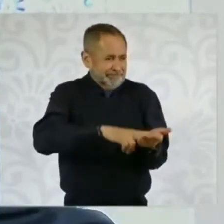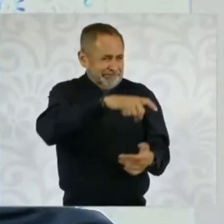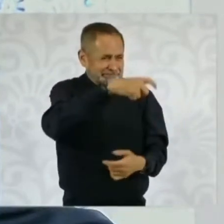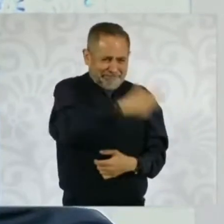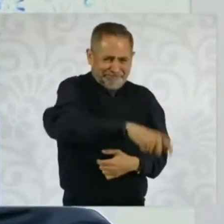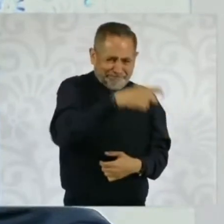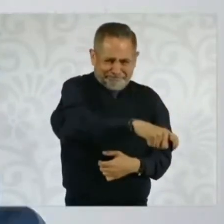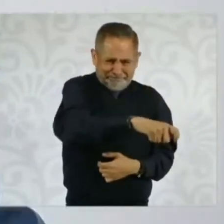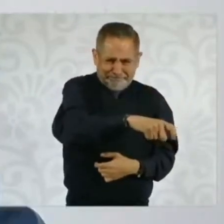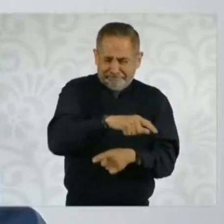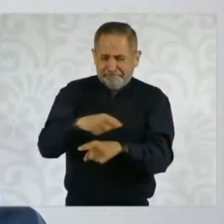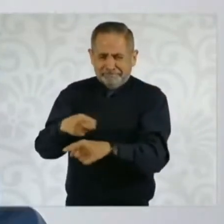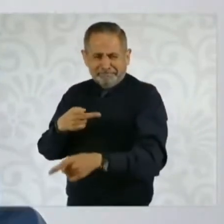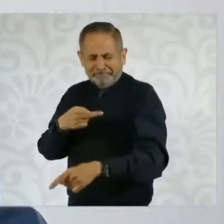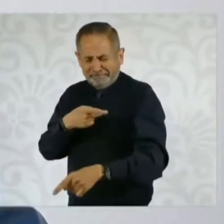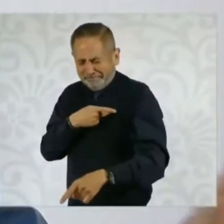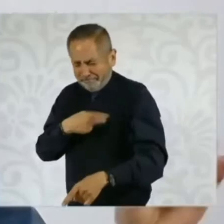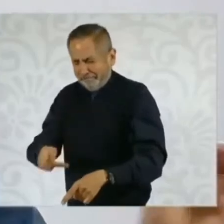más humilde.